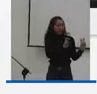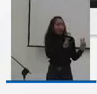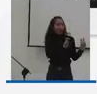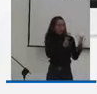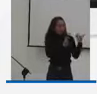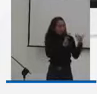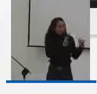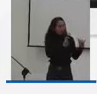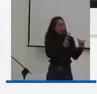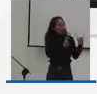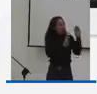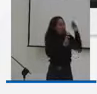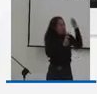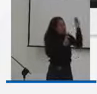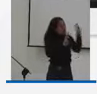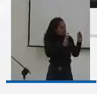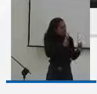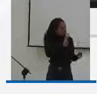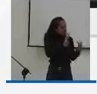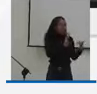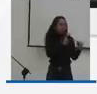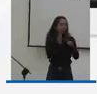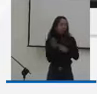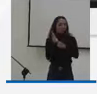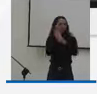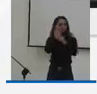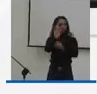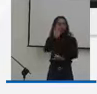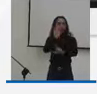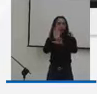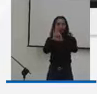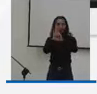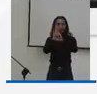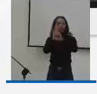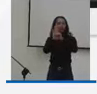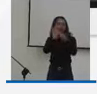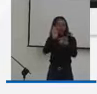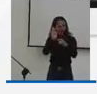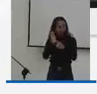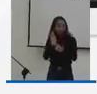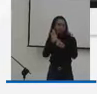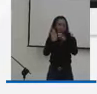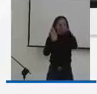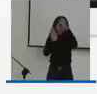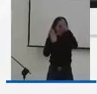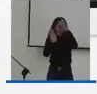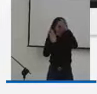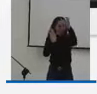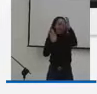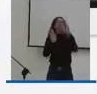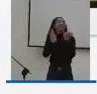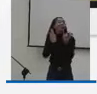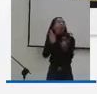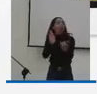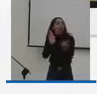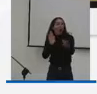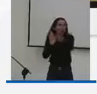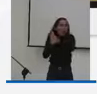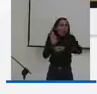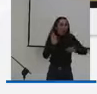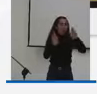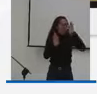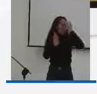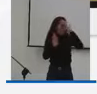proyectaron los foros, se presentó la ley, se presentaron los conceptos y solo estamos en estos foros recibiendo las inquietudes,